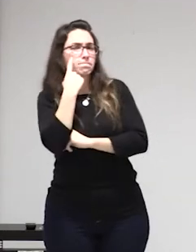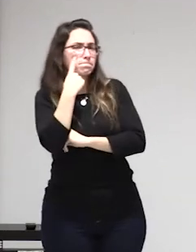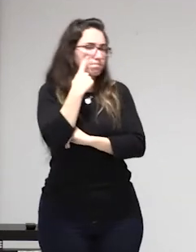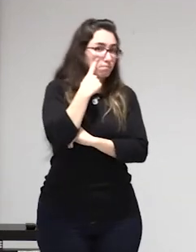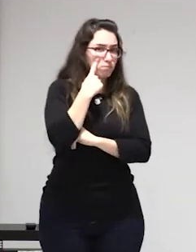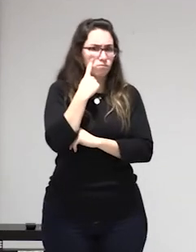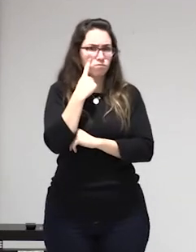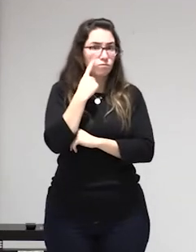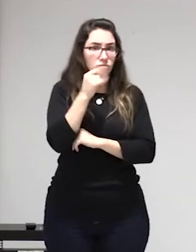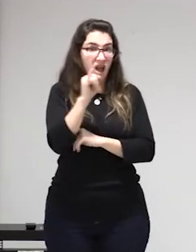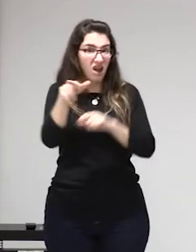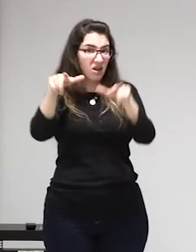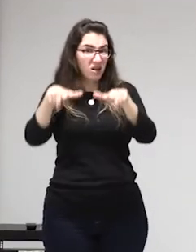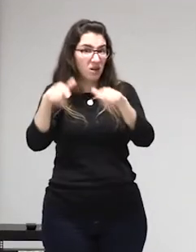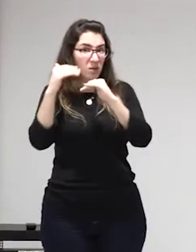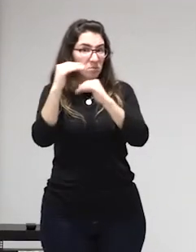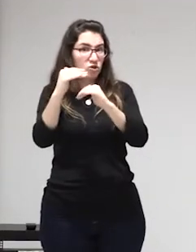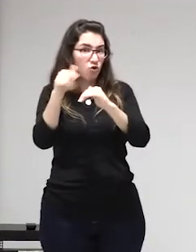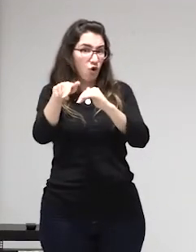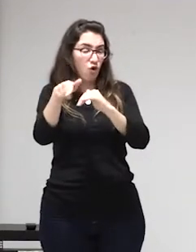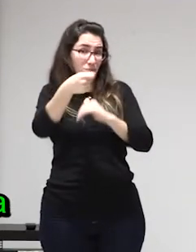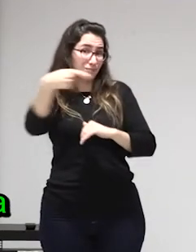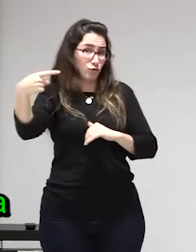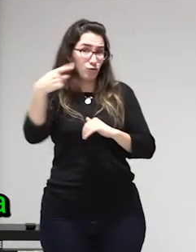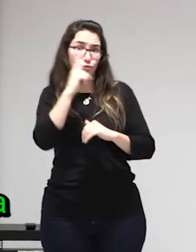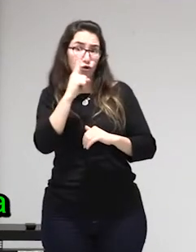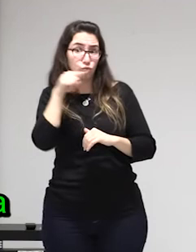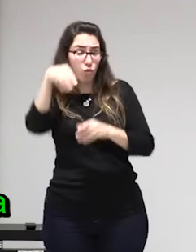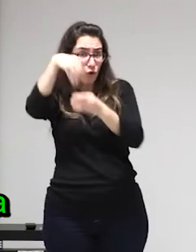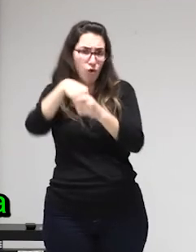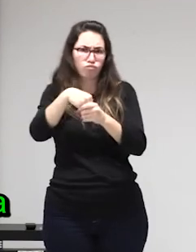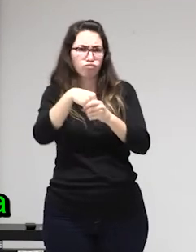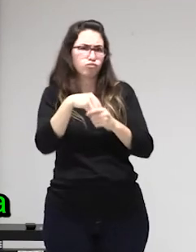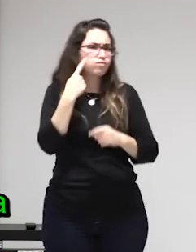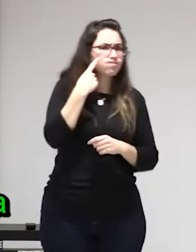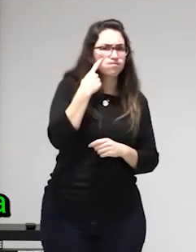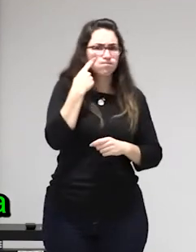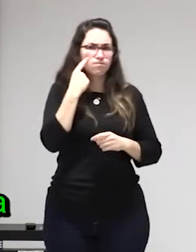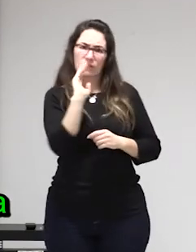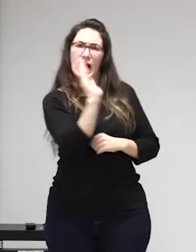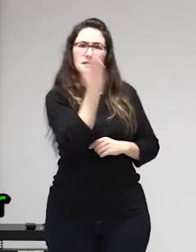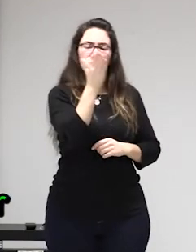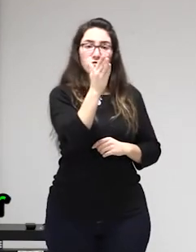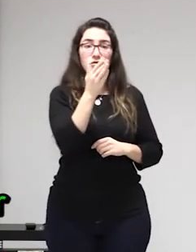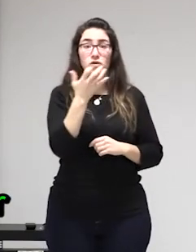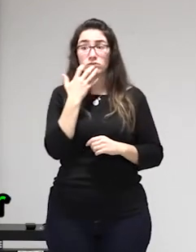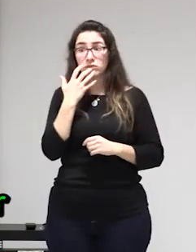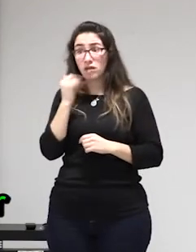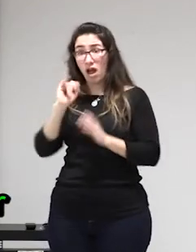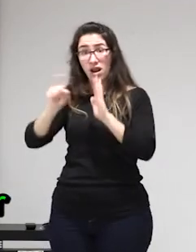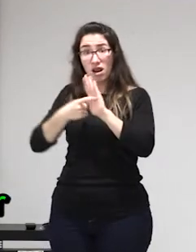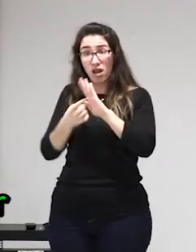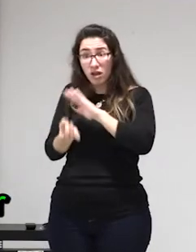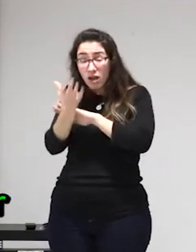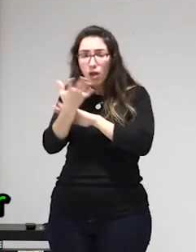trabajo sexual a nosotras no nos ayuda porque es que como decía antes nosotras tenemos un gran problema de acceso a la vivienda muchas veces